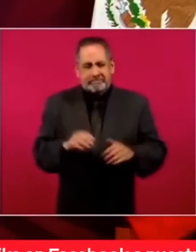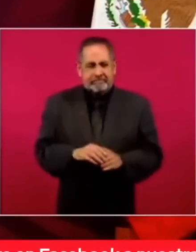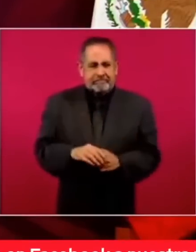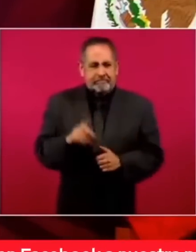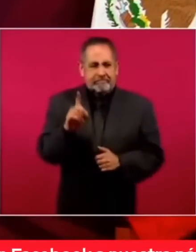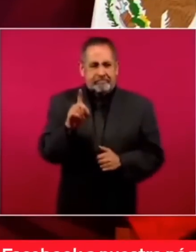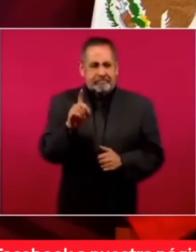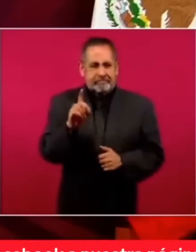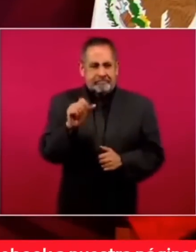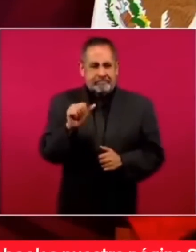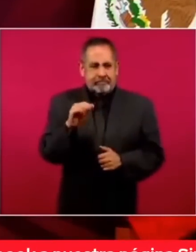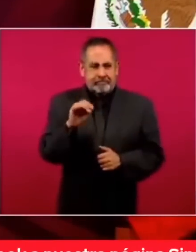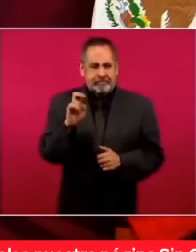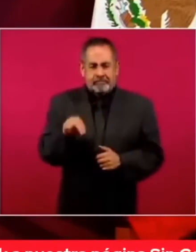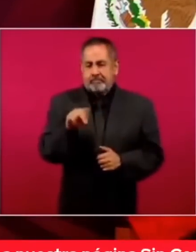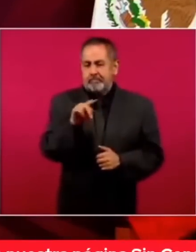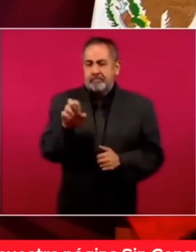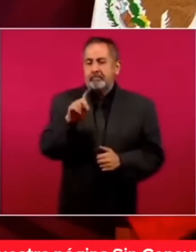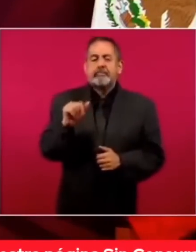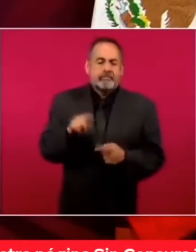Damian Cepeda sí,